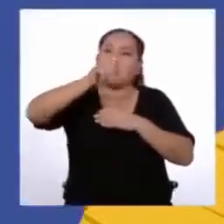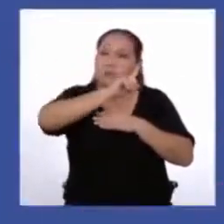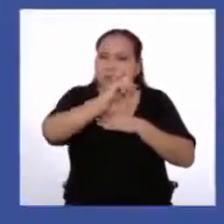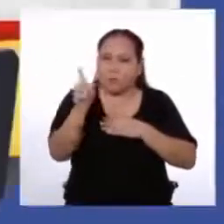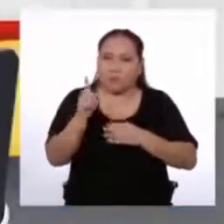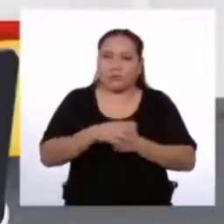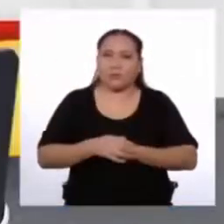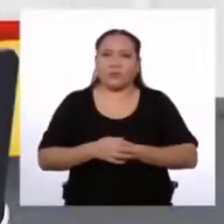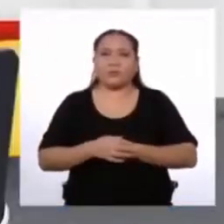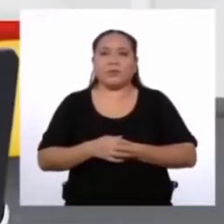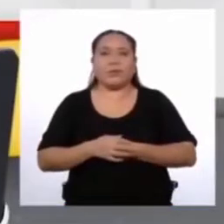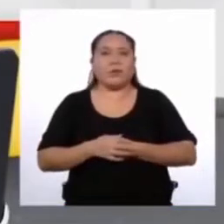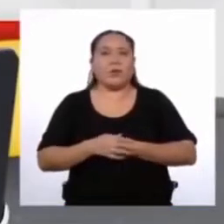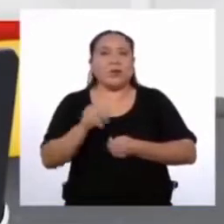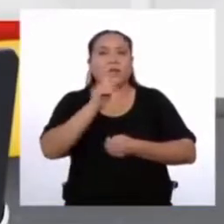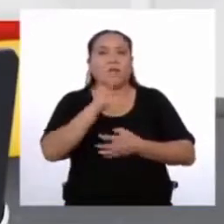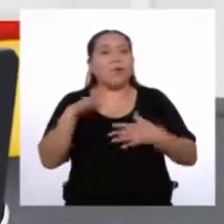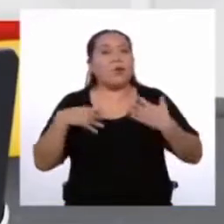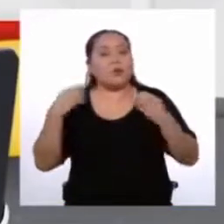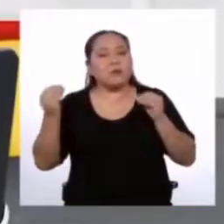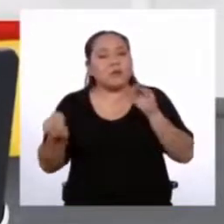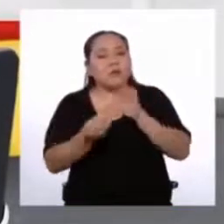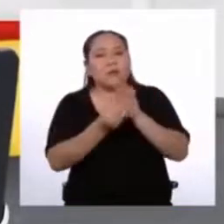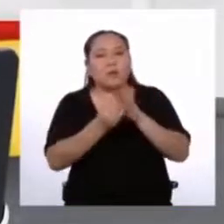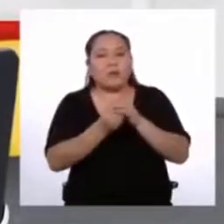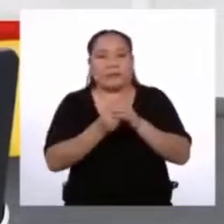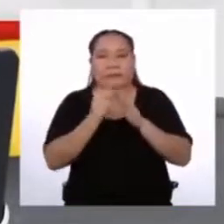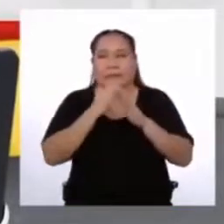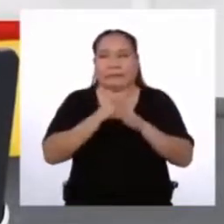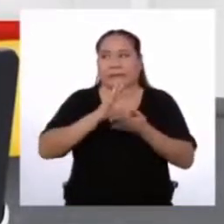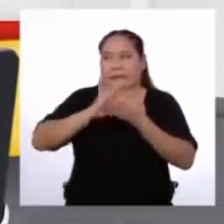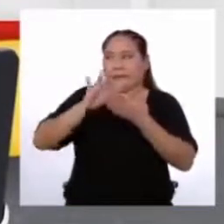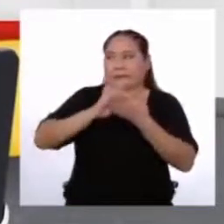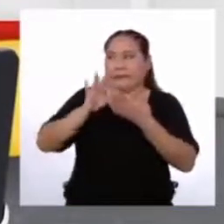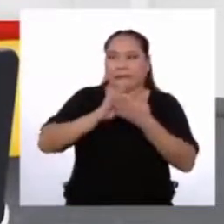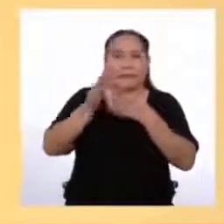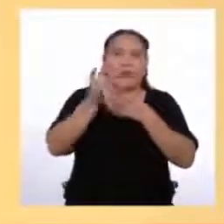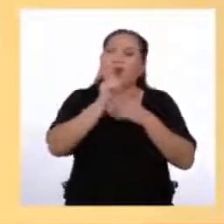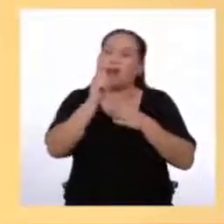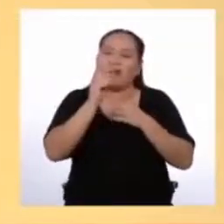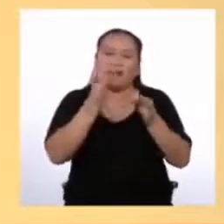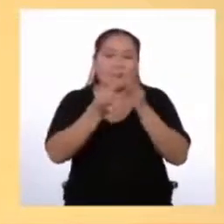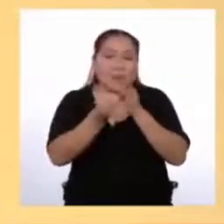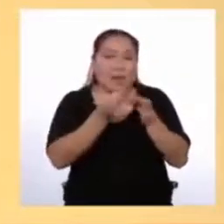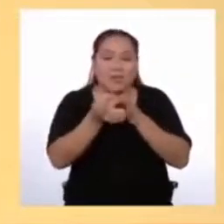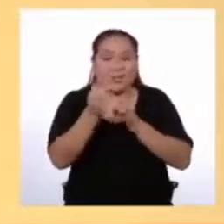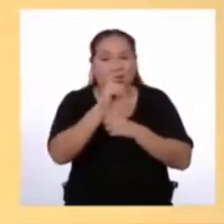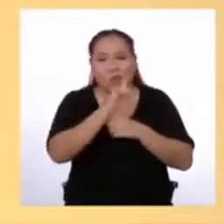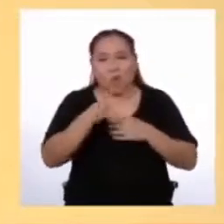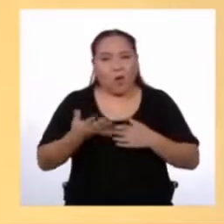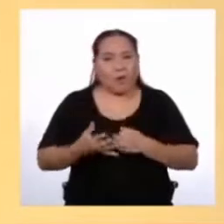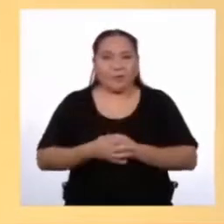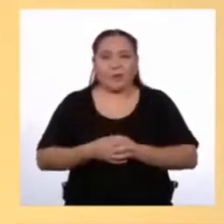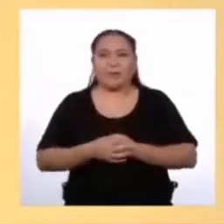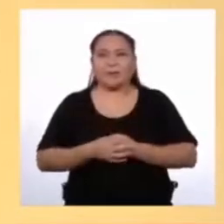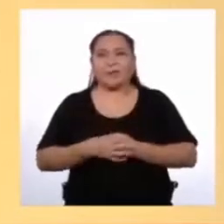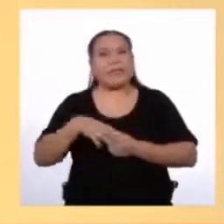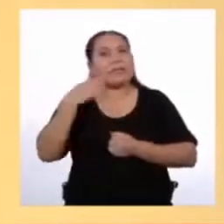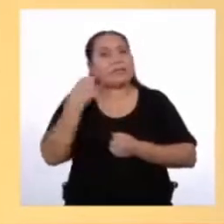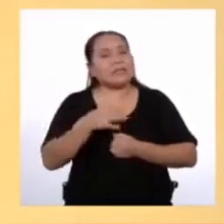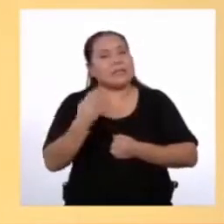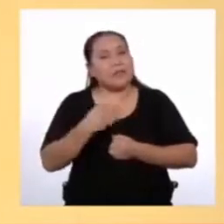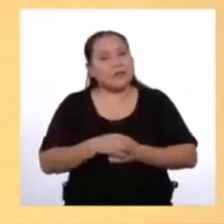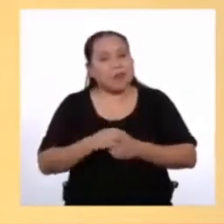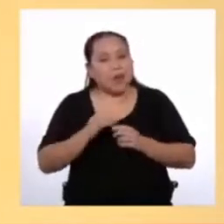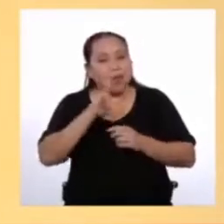No hay espacio para excusas Digo, explicaciones Muy bien, Rodrigo Siempre hay que usar la